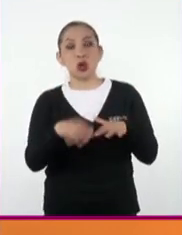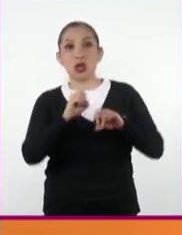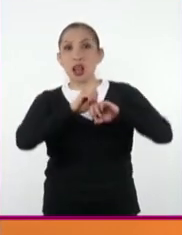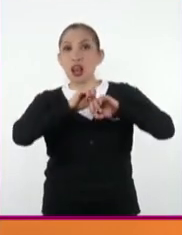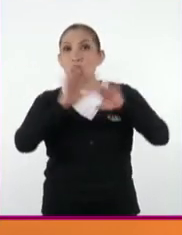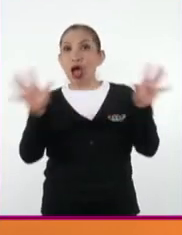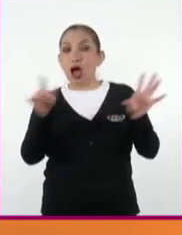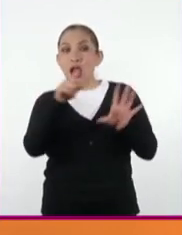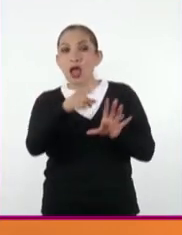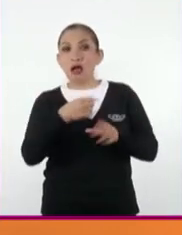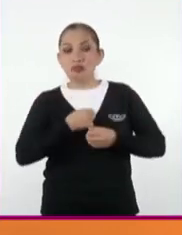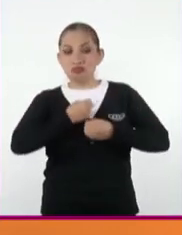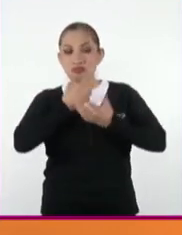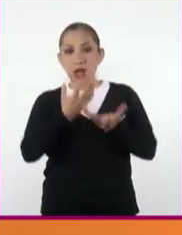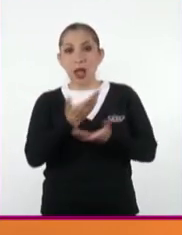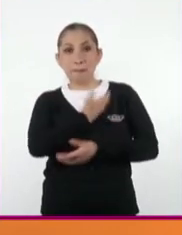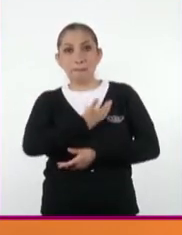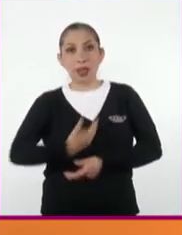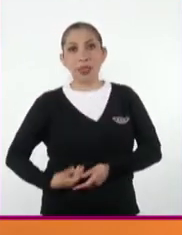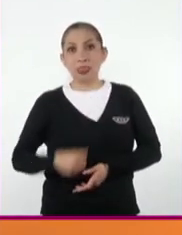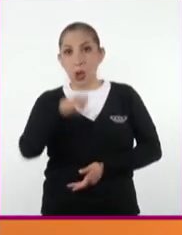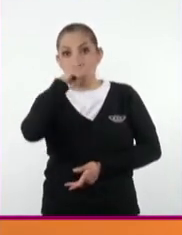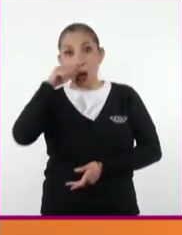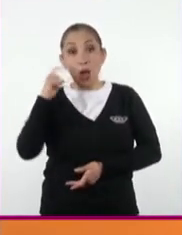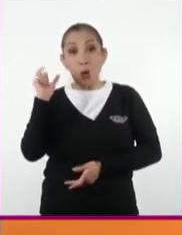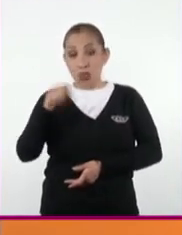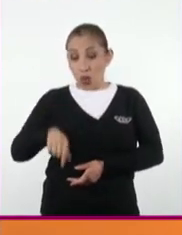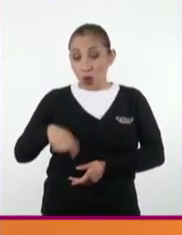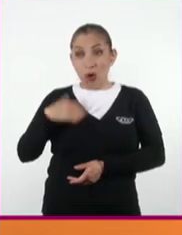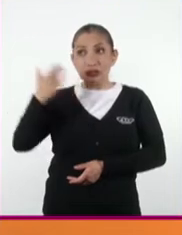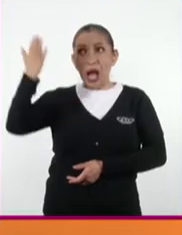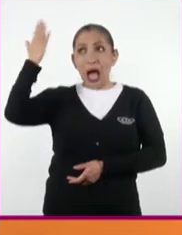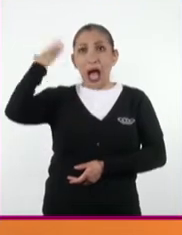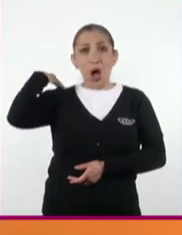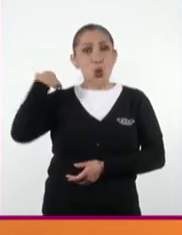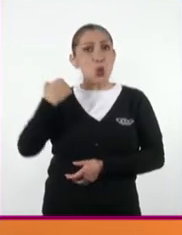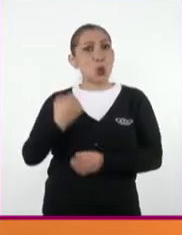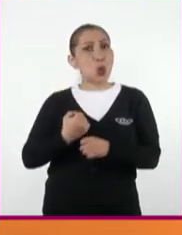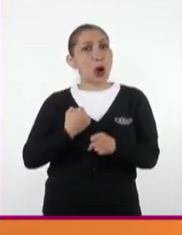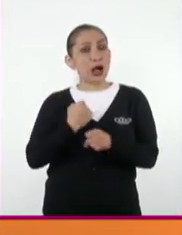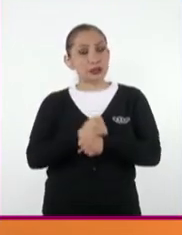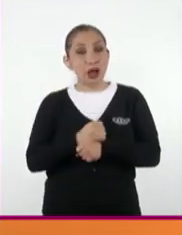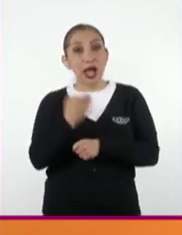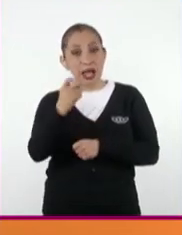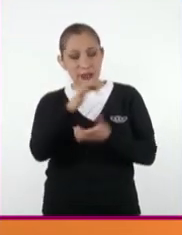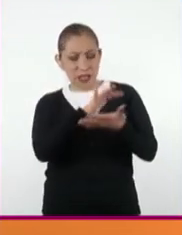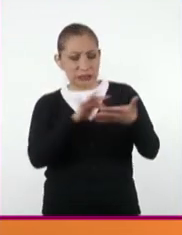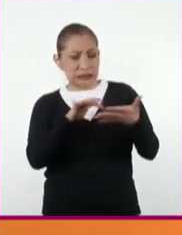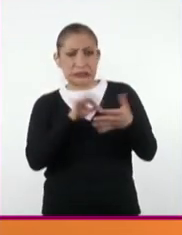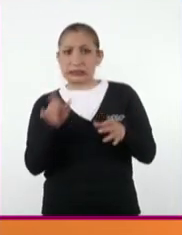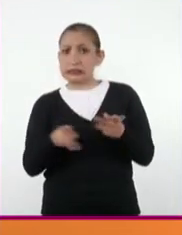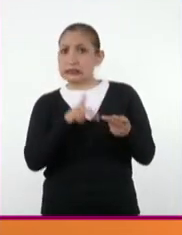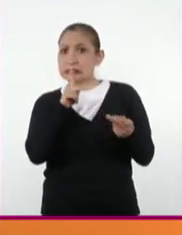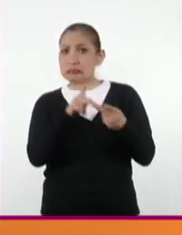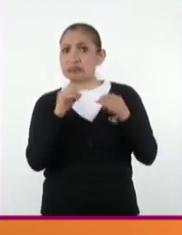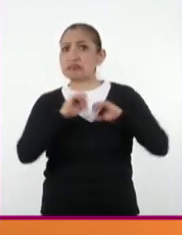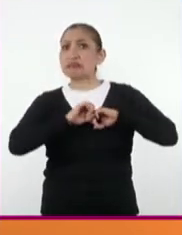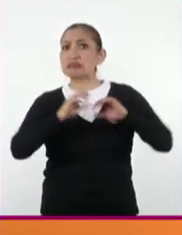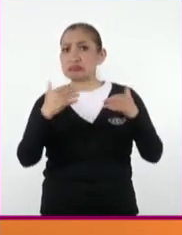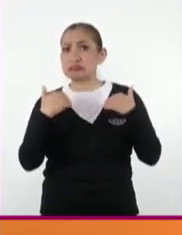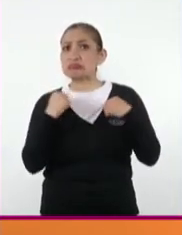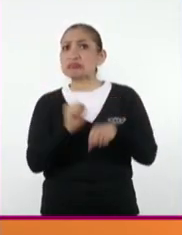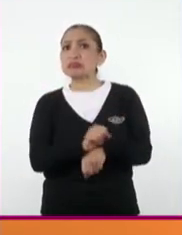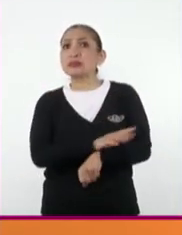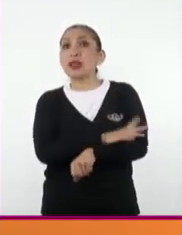claridad con que se expresaba el presidente Juárez a casi un siglo y medio. Este texto es perfectamente comprensible y